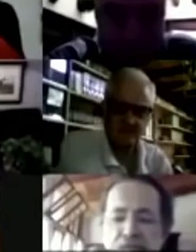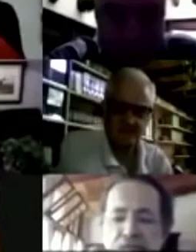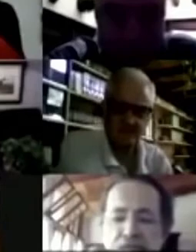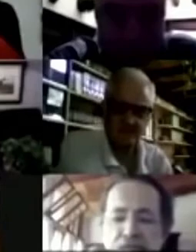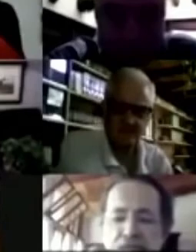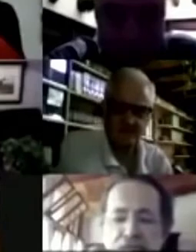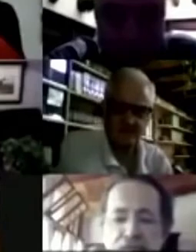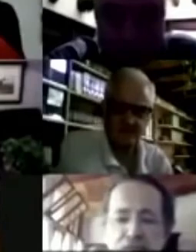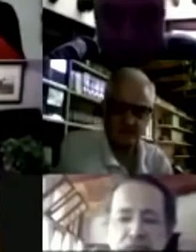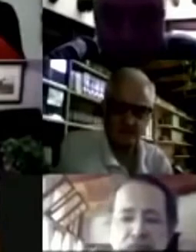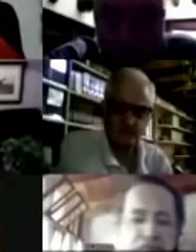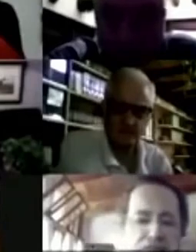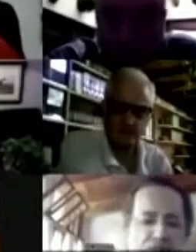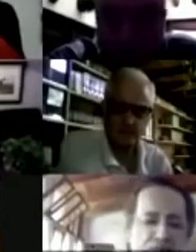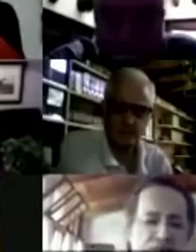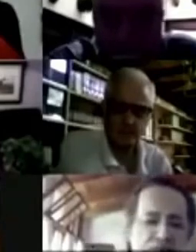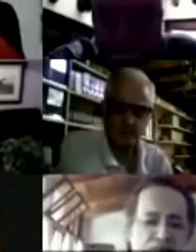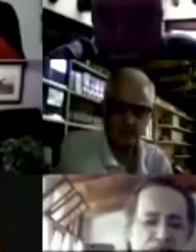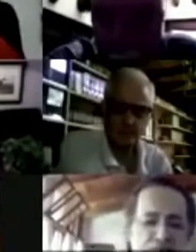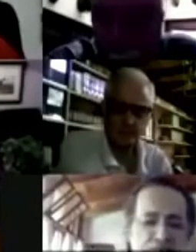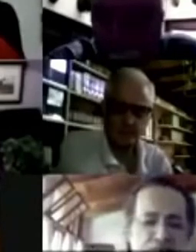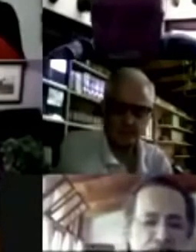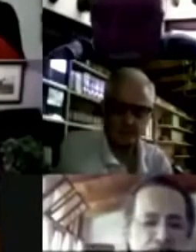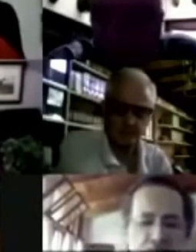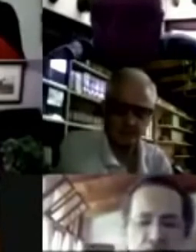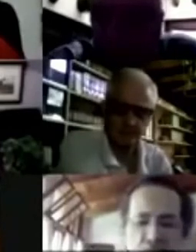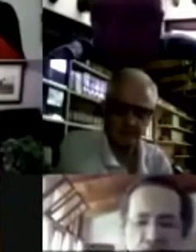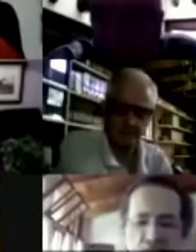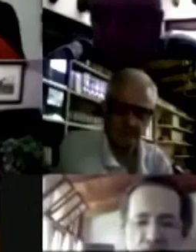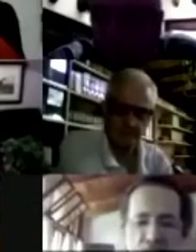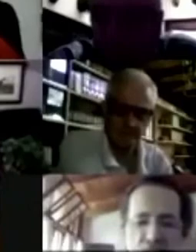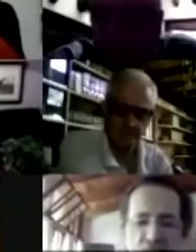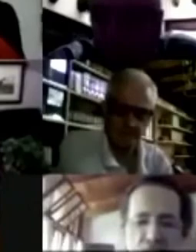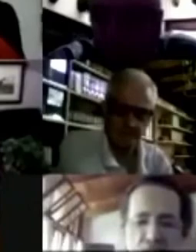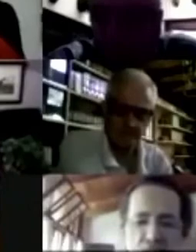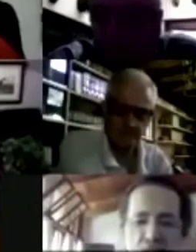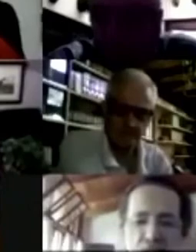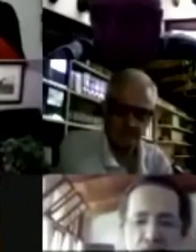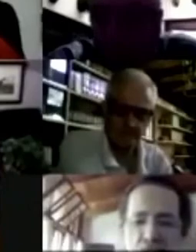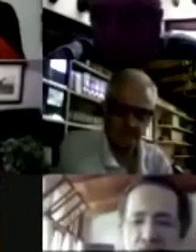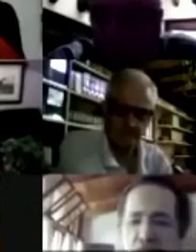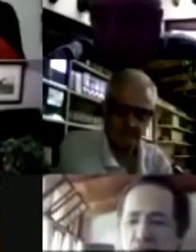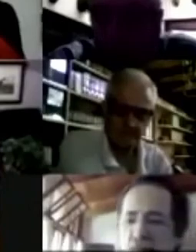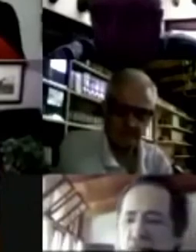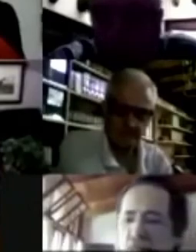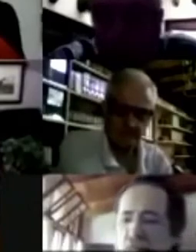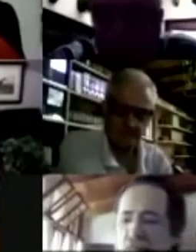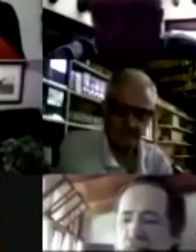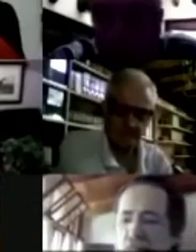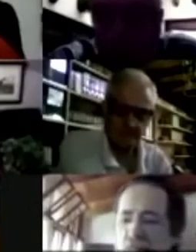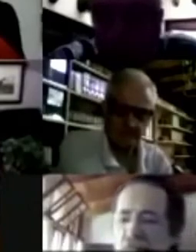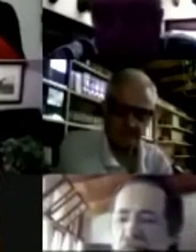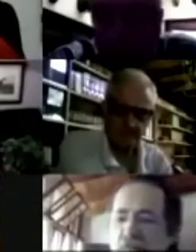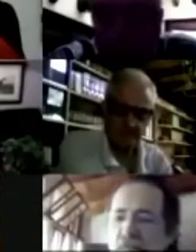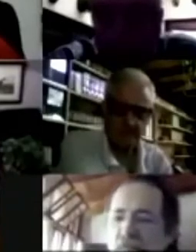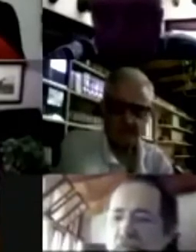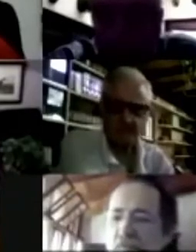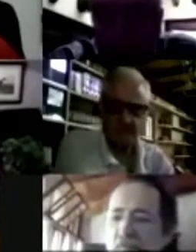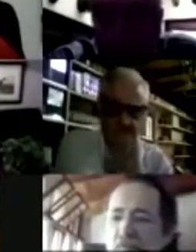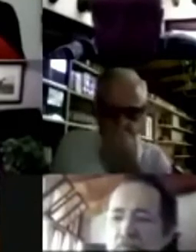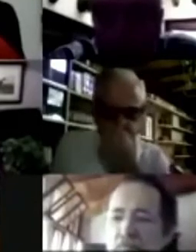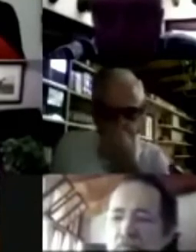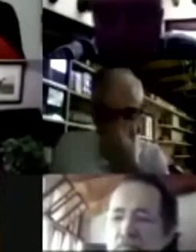la voz, la voz de la sociedad que está y debería estar realmente